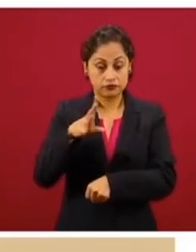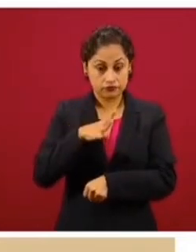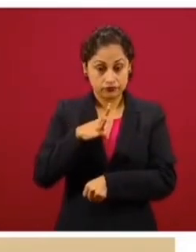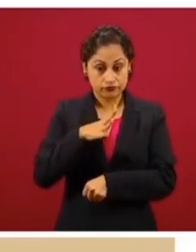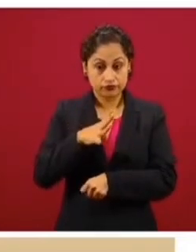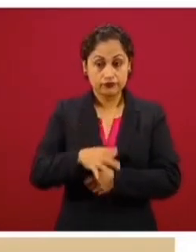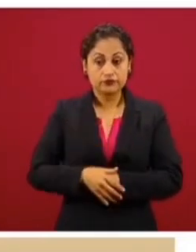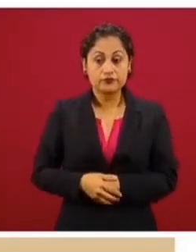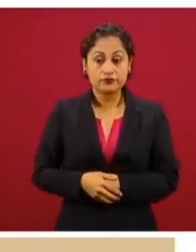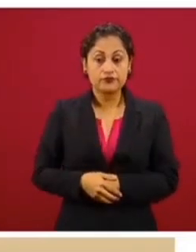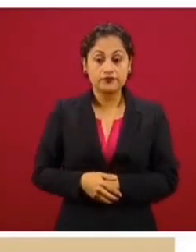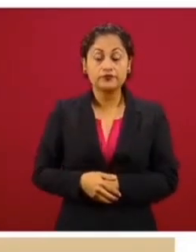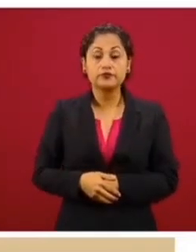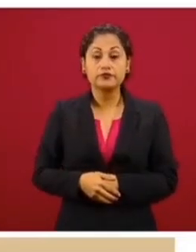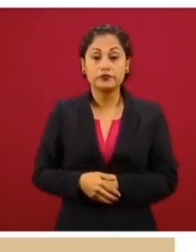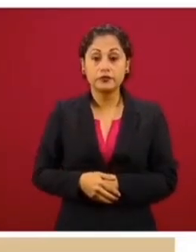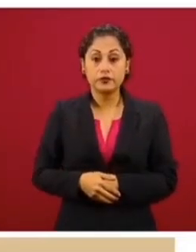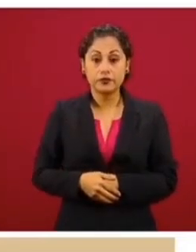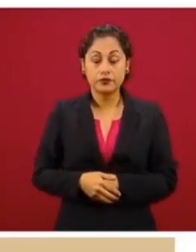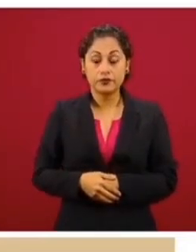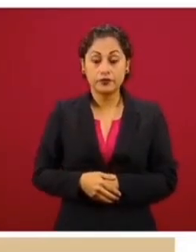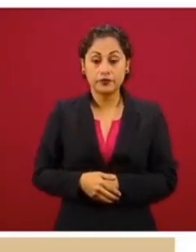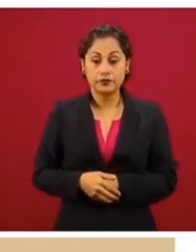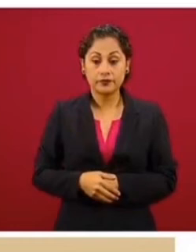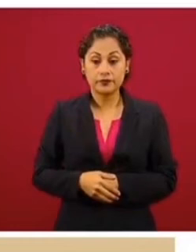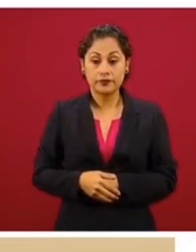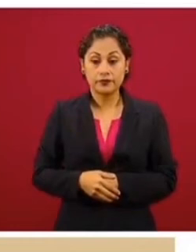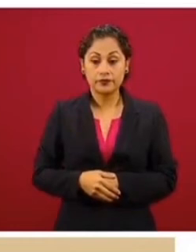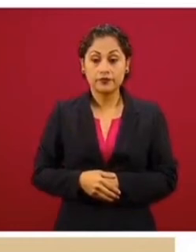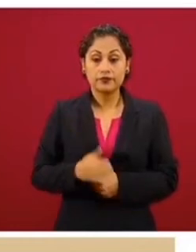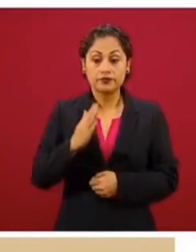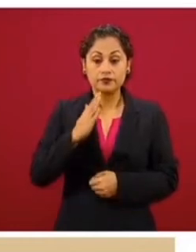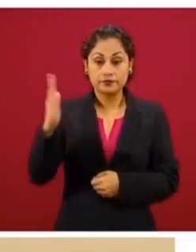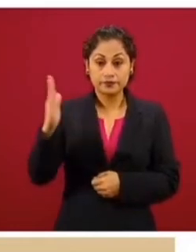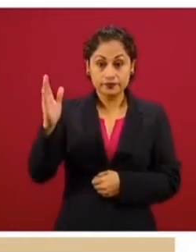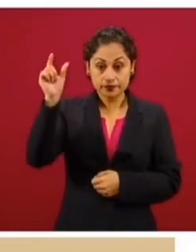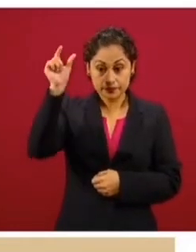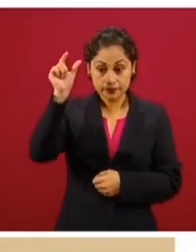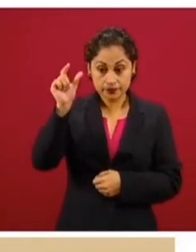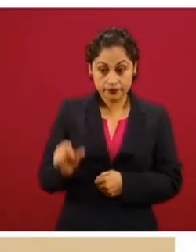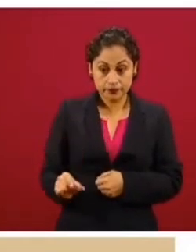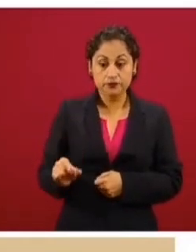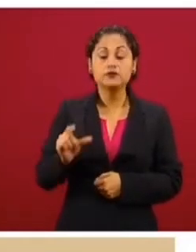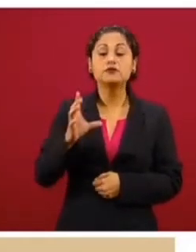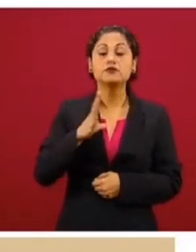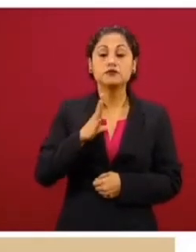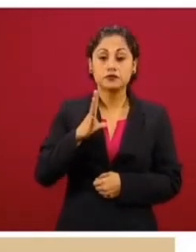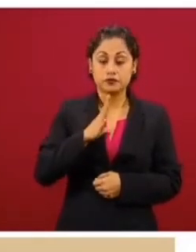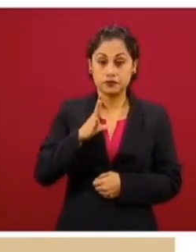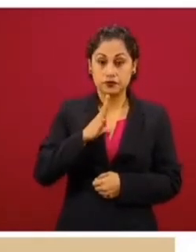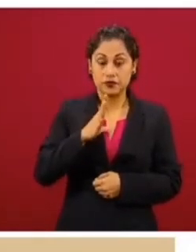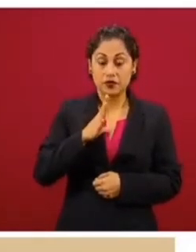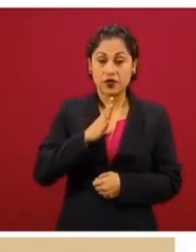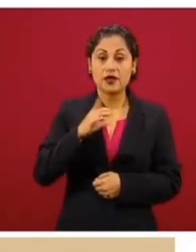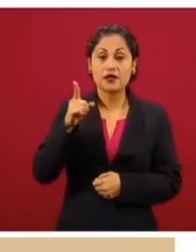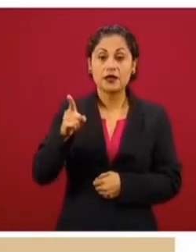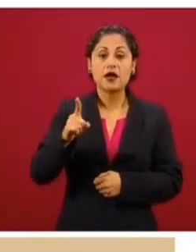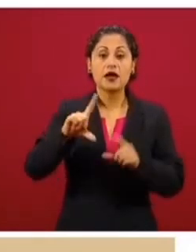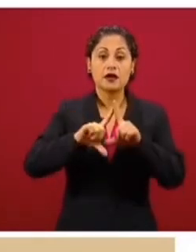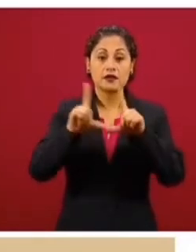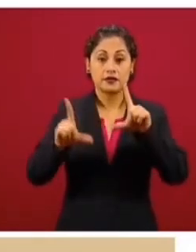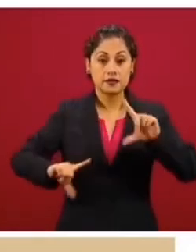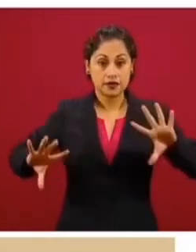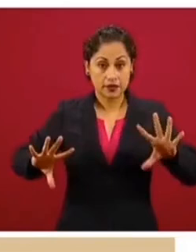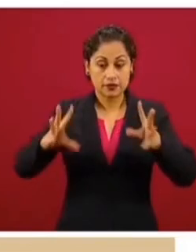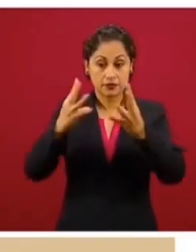la barra del lado derecho la distribución nacional de la ocupación, donde tenemos 31 por ciento de las